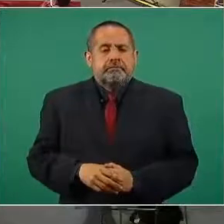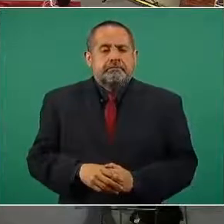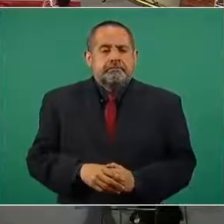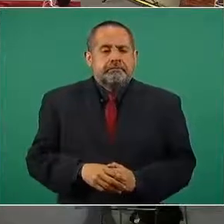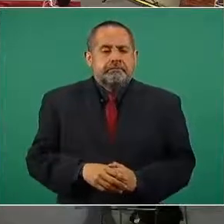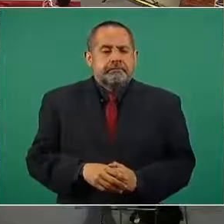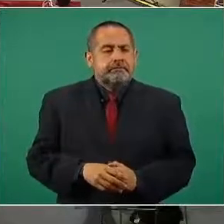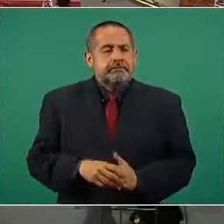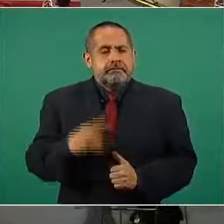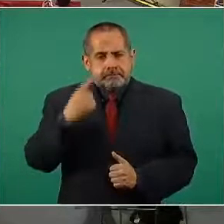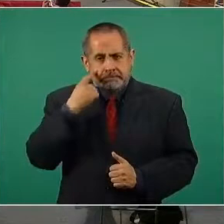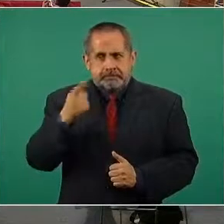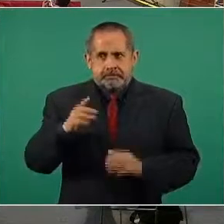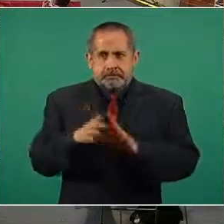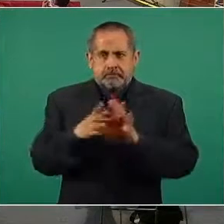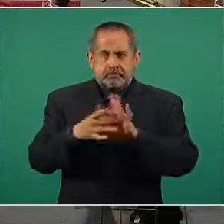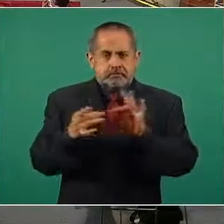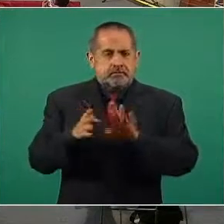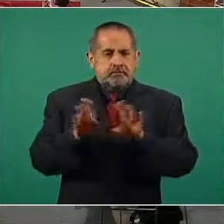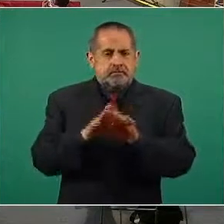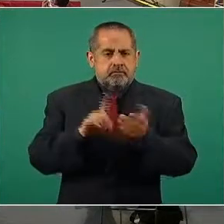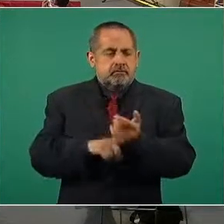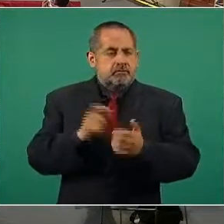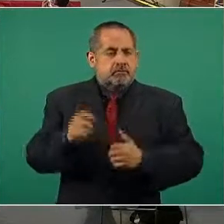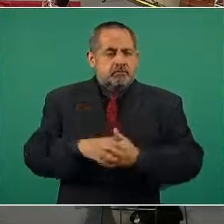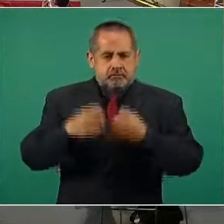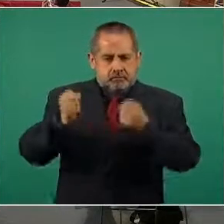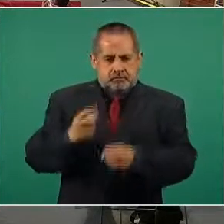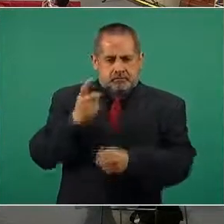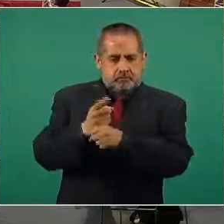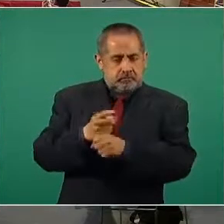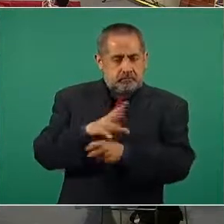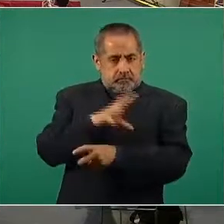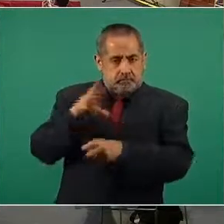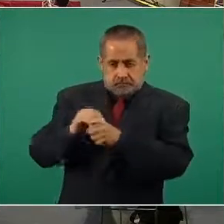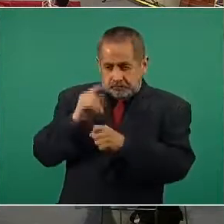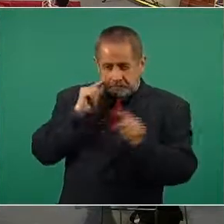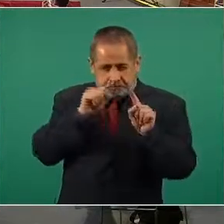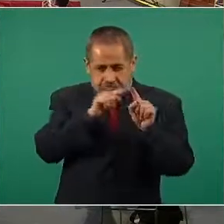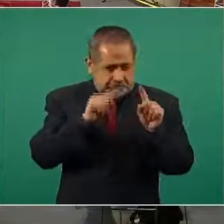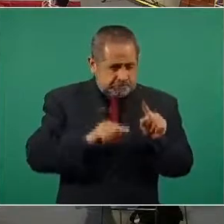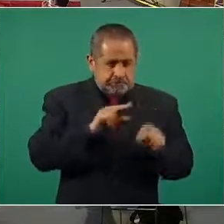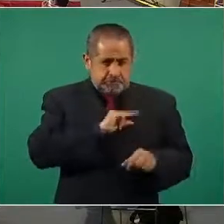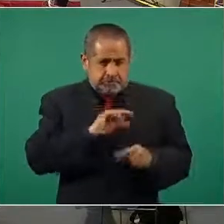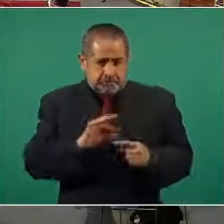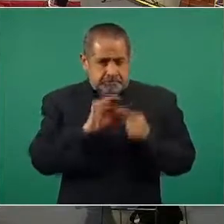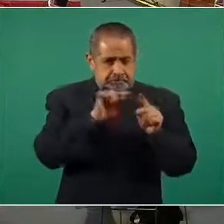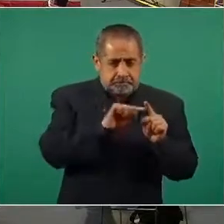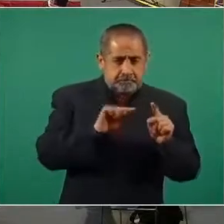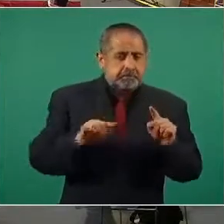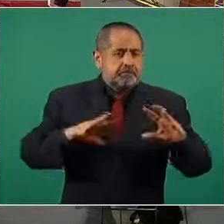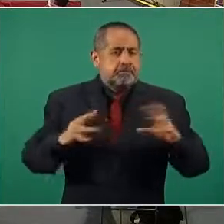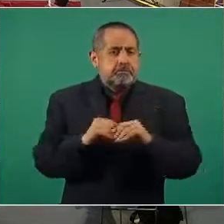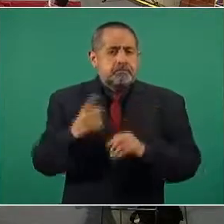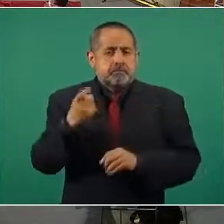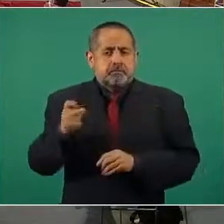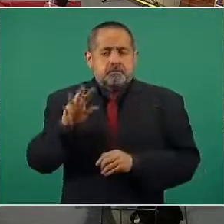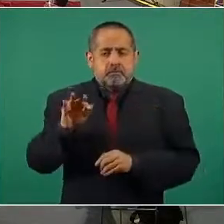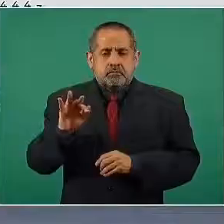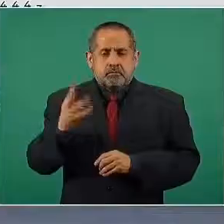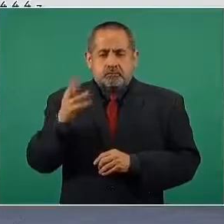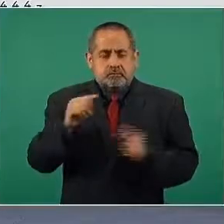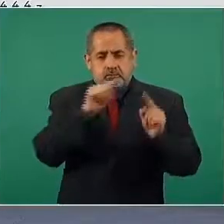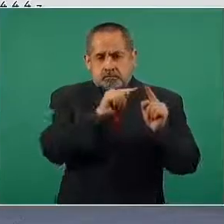Por lo que respecta a la seguridad de instalaciones estratégicas, tenemos un despliegue de 144 instalaciones